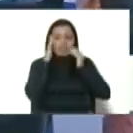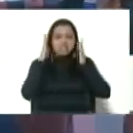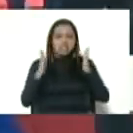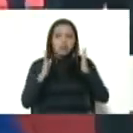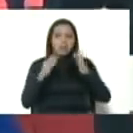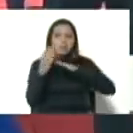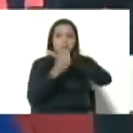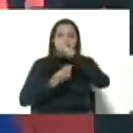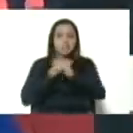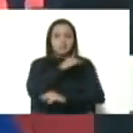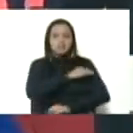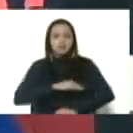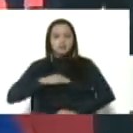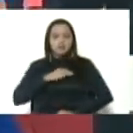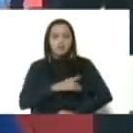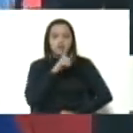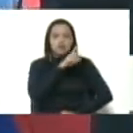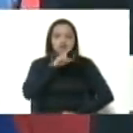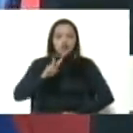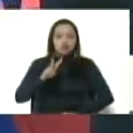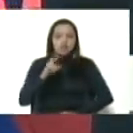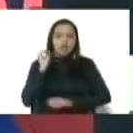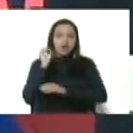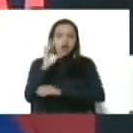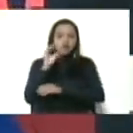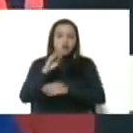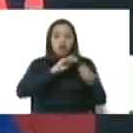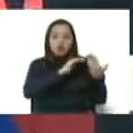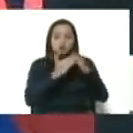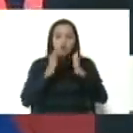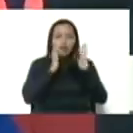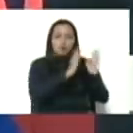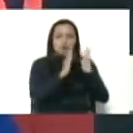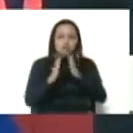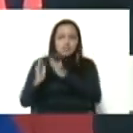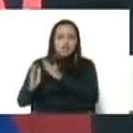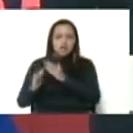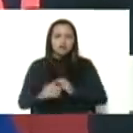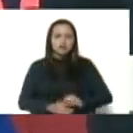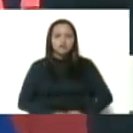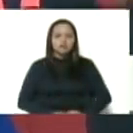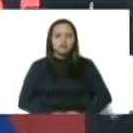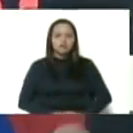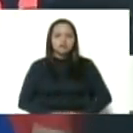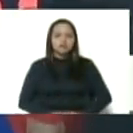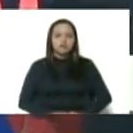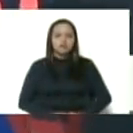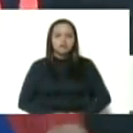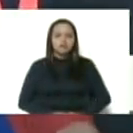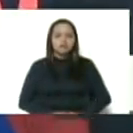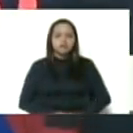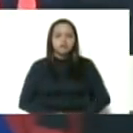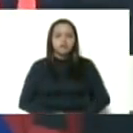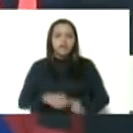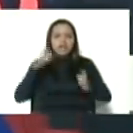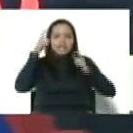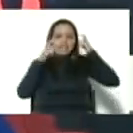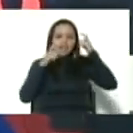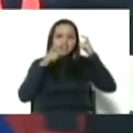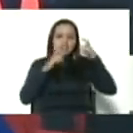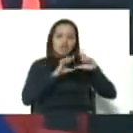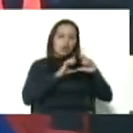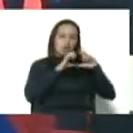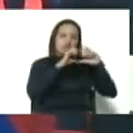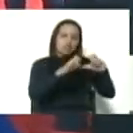esta base de misiones. 12 consejos comunales organizados en comuna Chávez de Corazón,